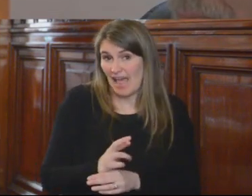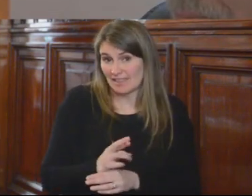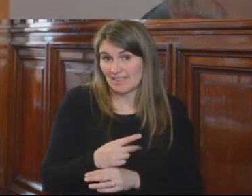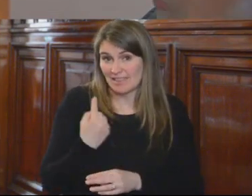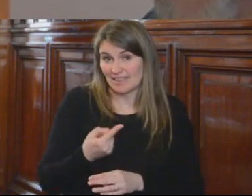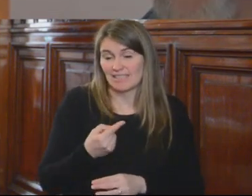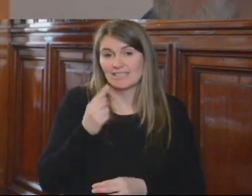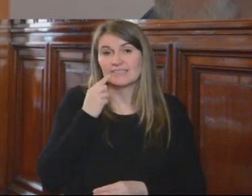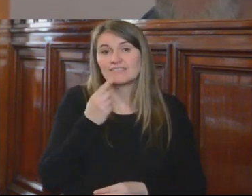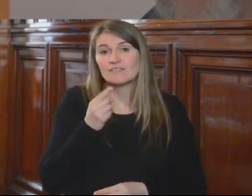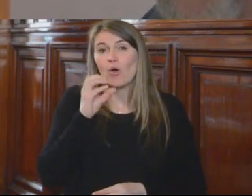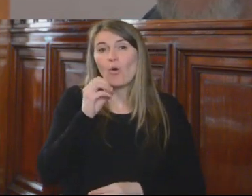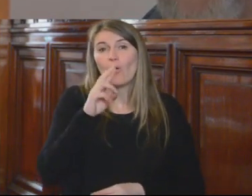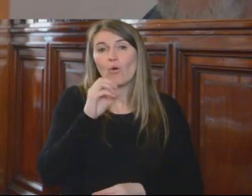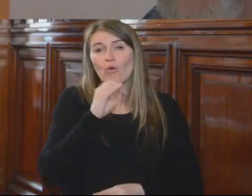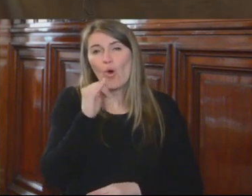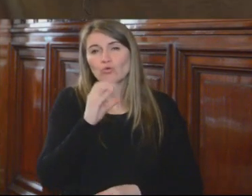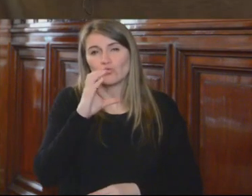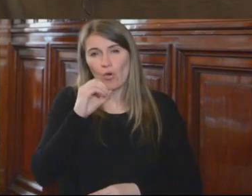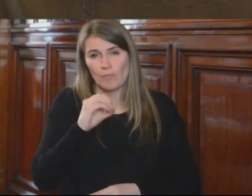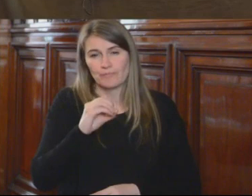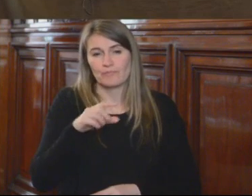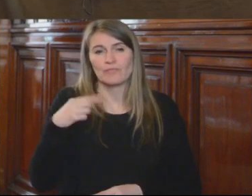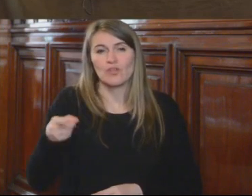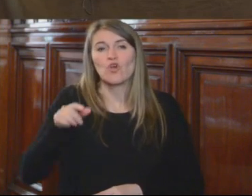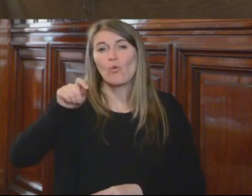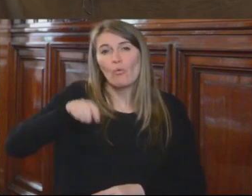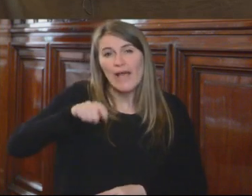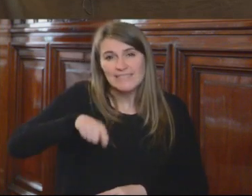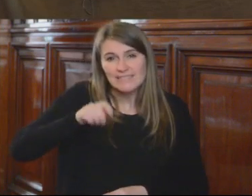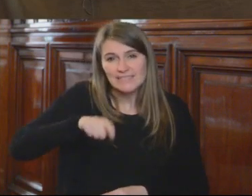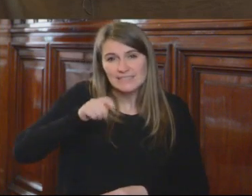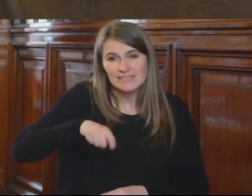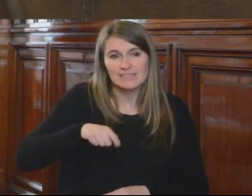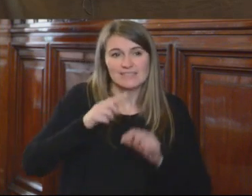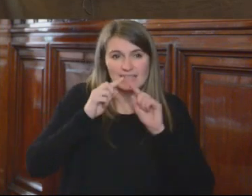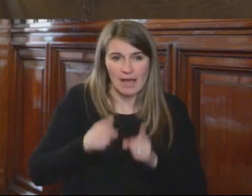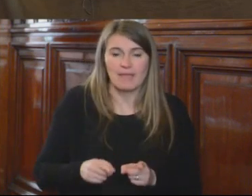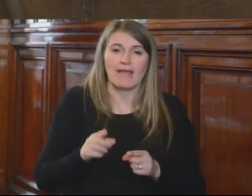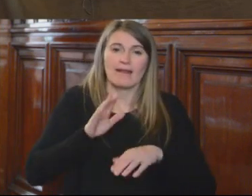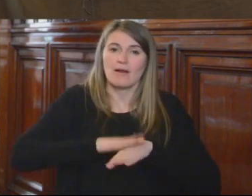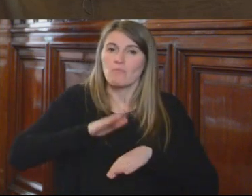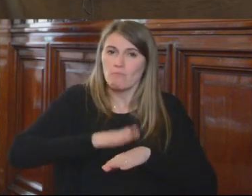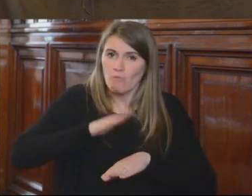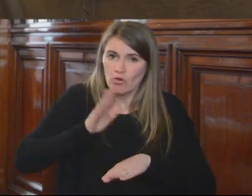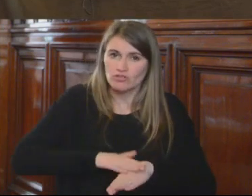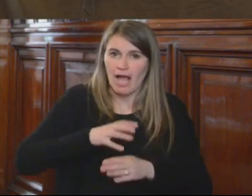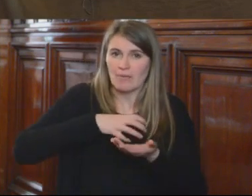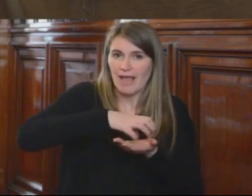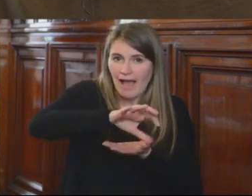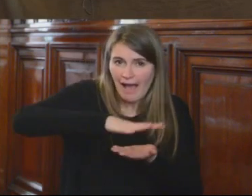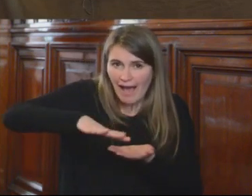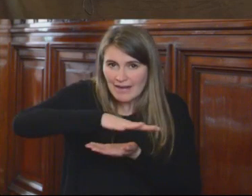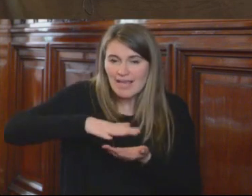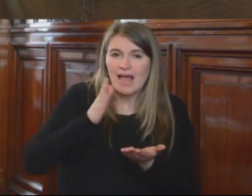Orozco, que es nuestro decano, es juez y es el encargado del área de defensores de